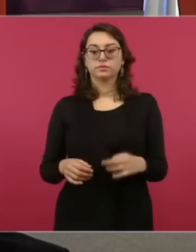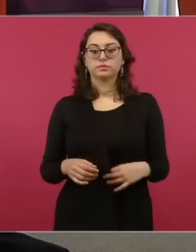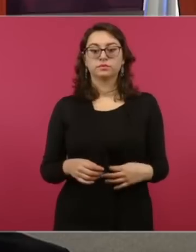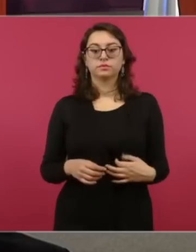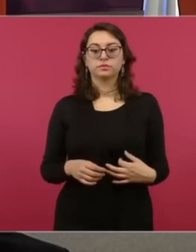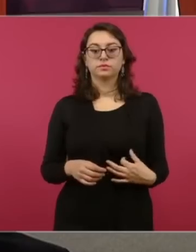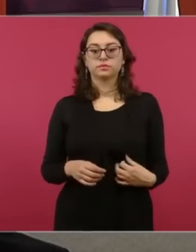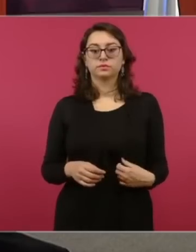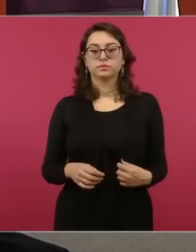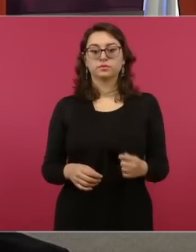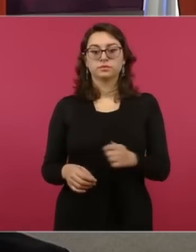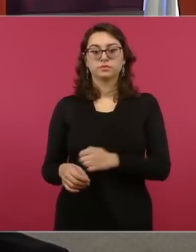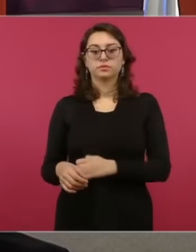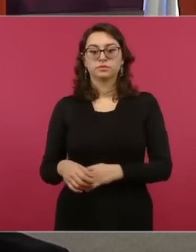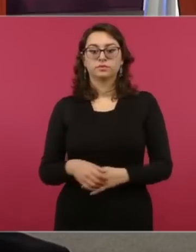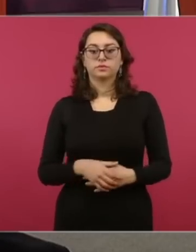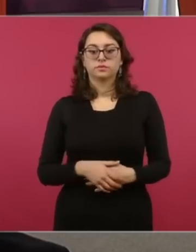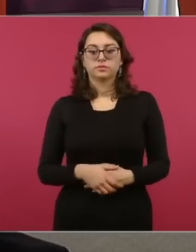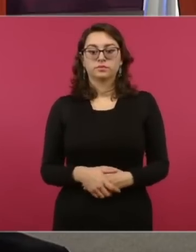Este es Monterrey.